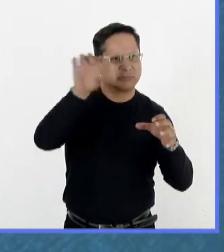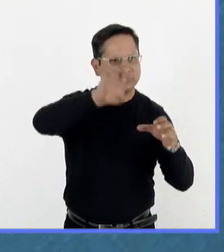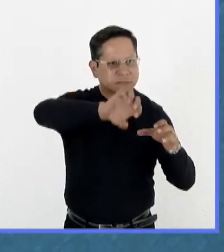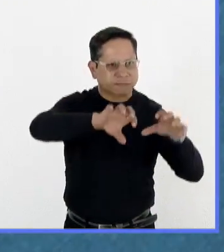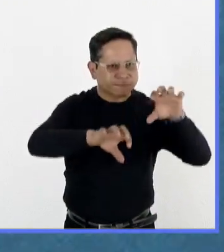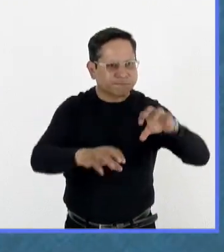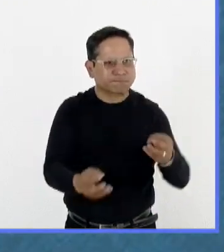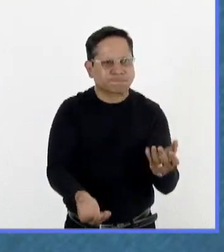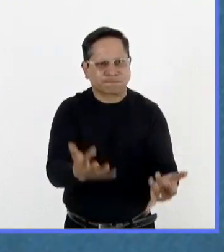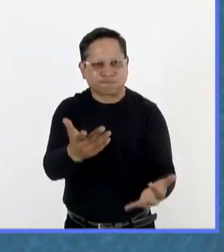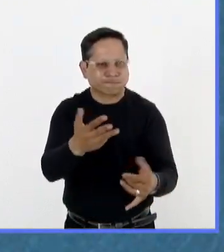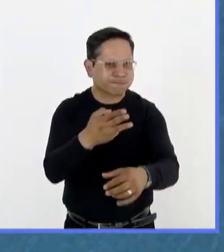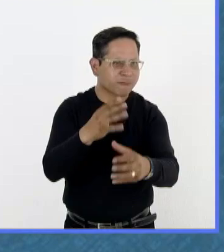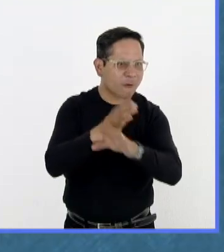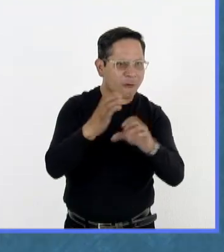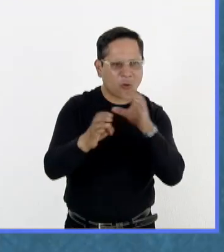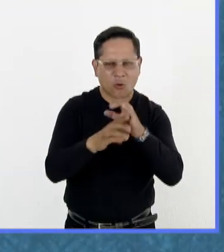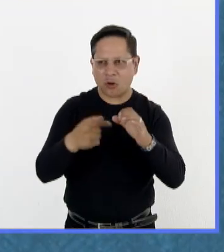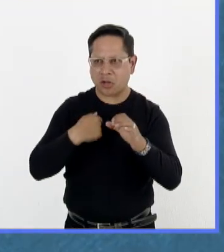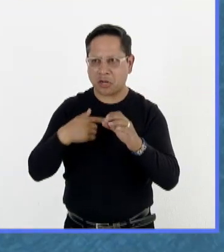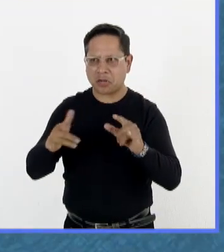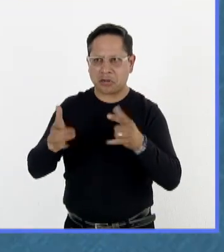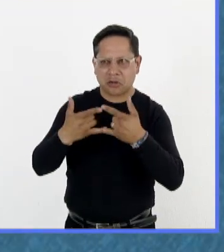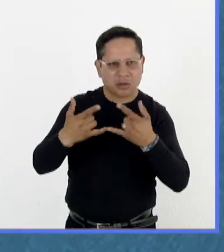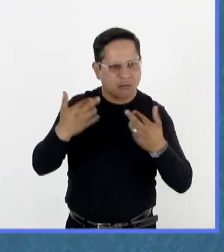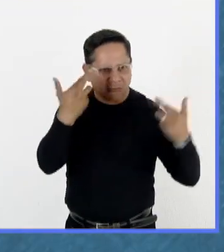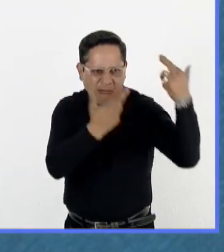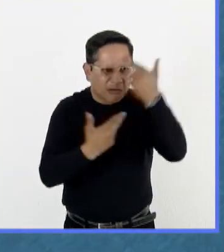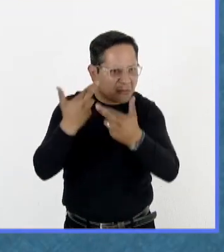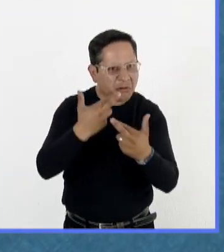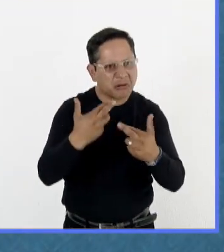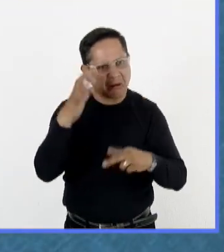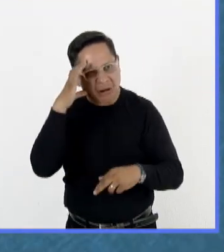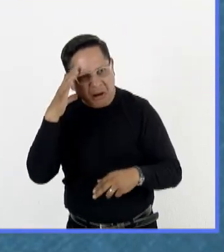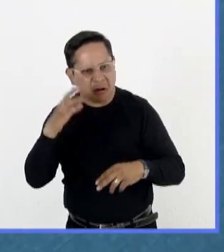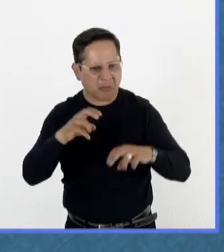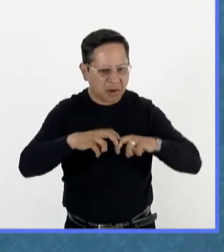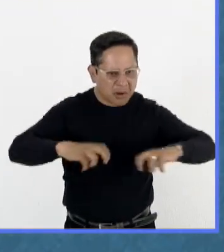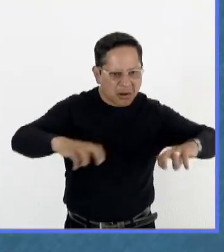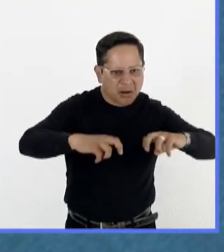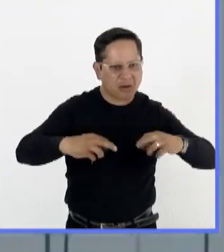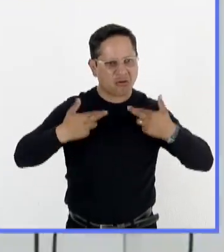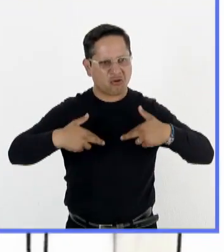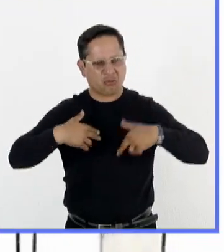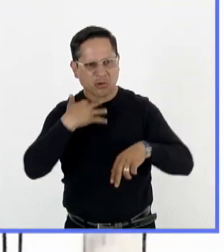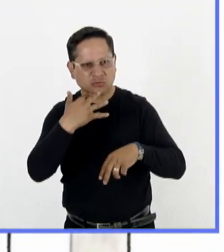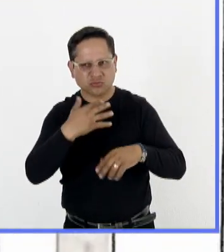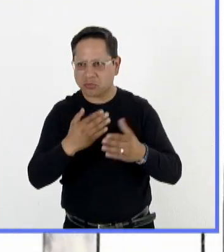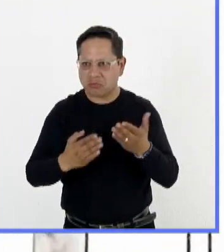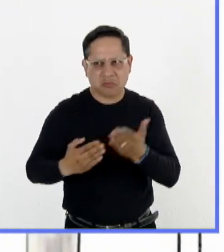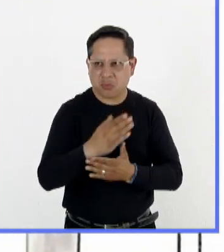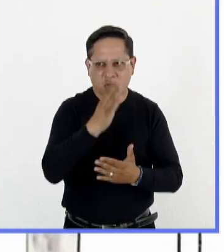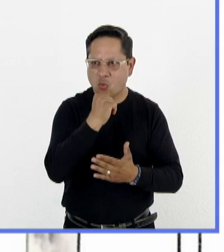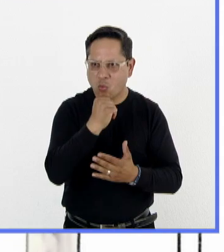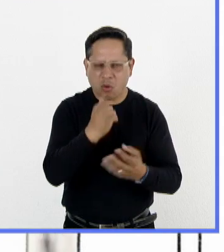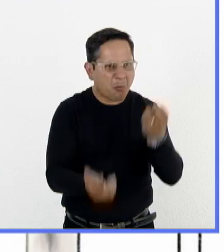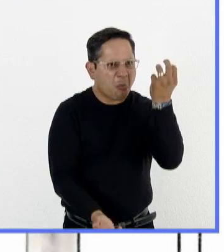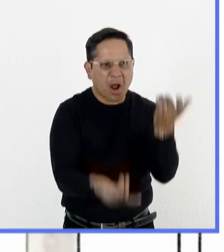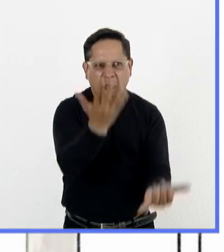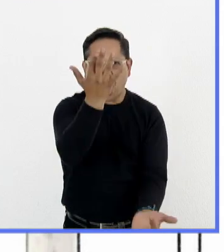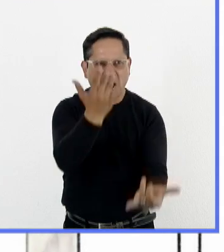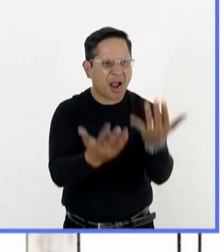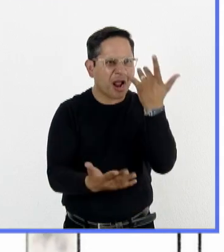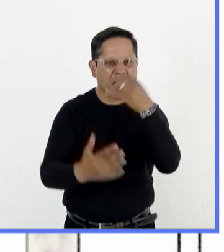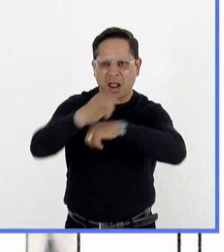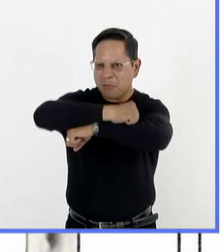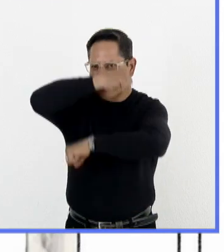muebles. De mí depende que no entren, que no revisen en las camas, en los sillones, entre la ropa sucia, que no puedan entrar por la puerta, ni